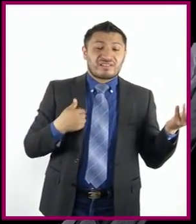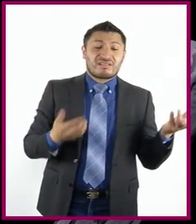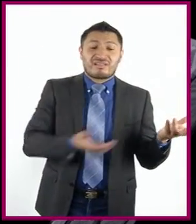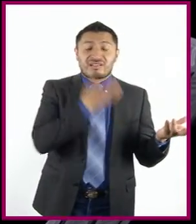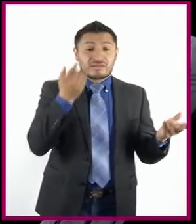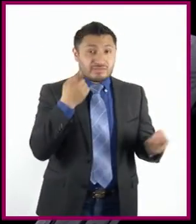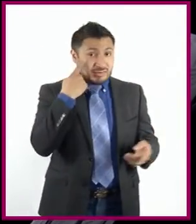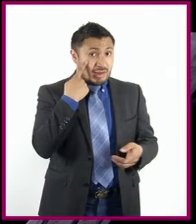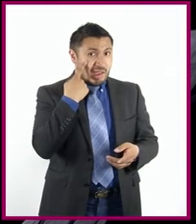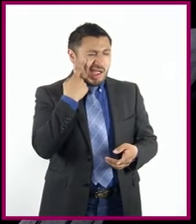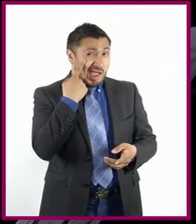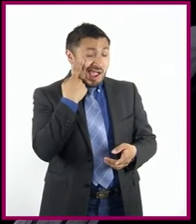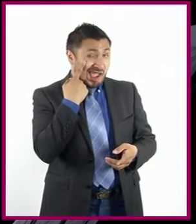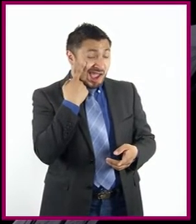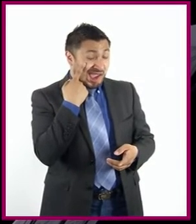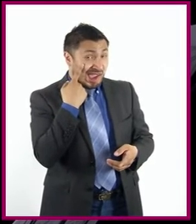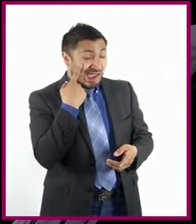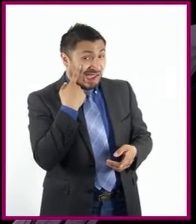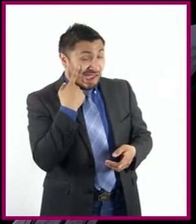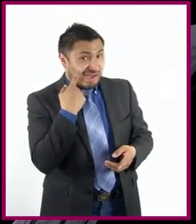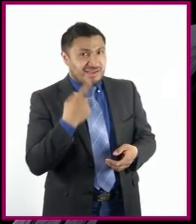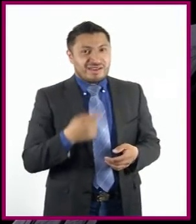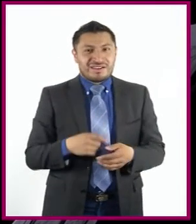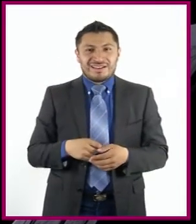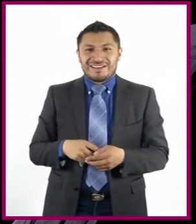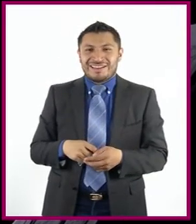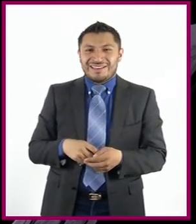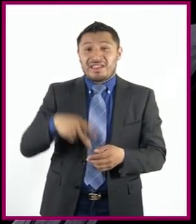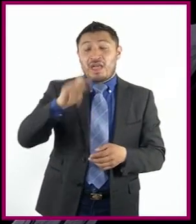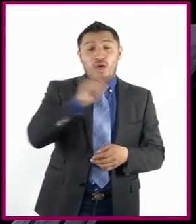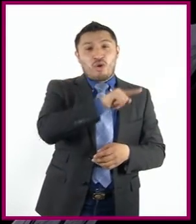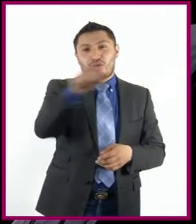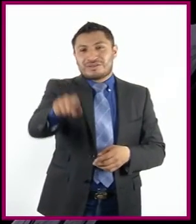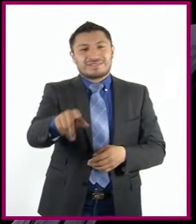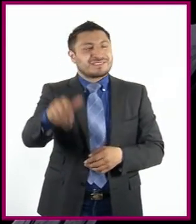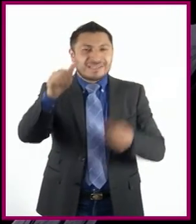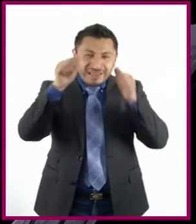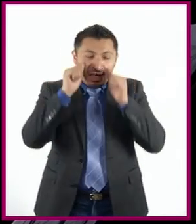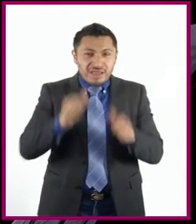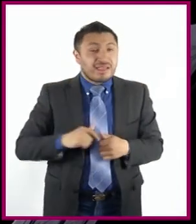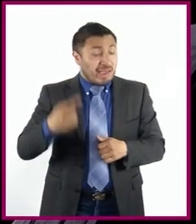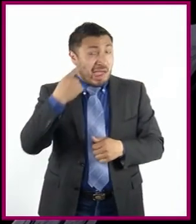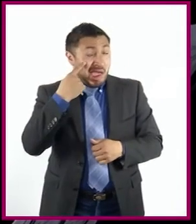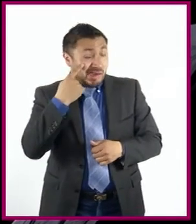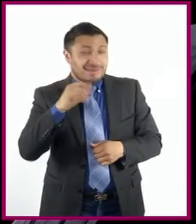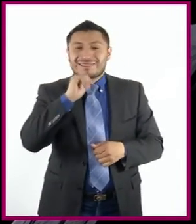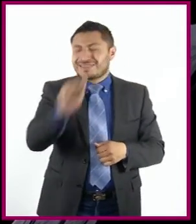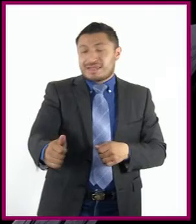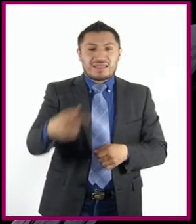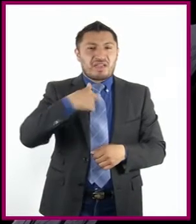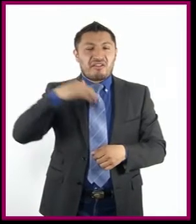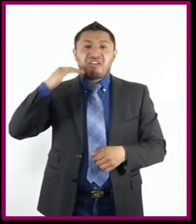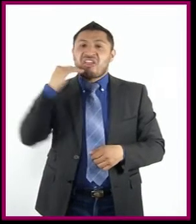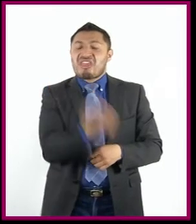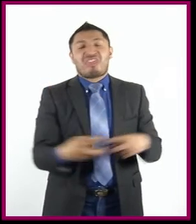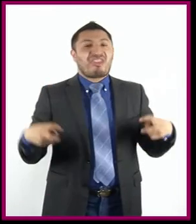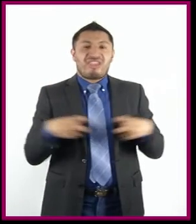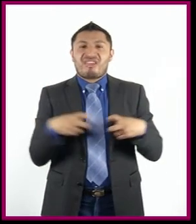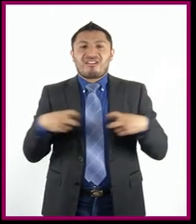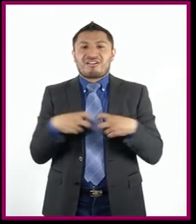guiñar el ojo derecho. Pero ustedes no reparen en ello. Es un defecto de mis nervios.